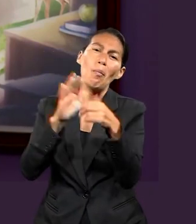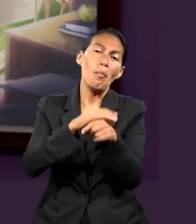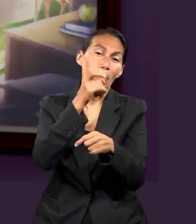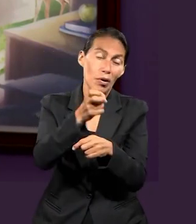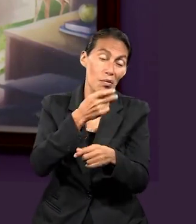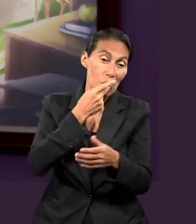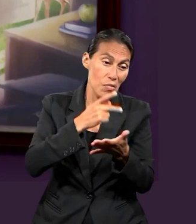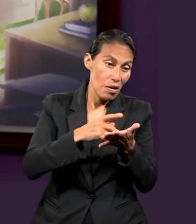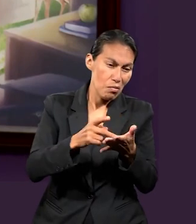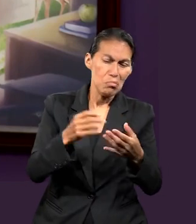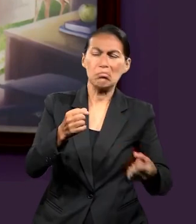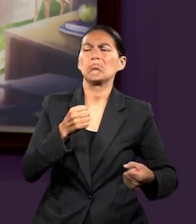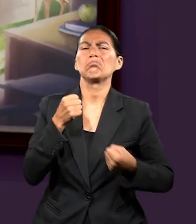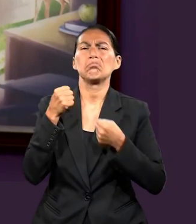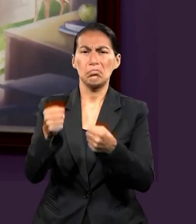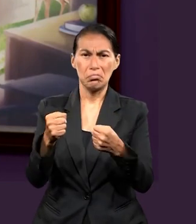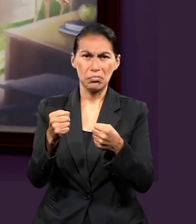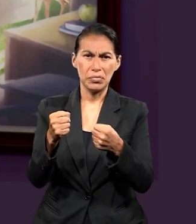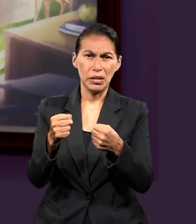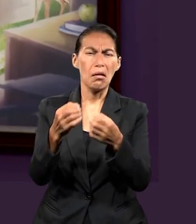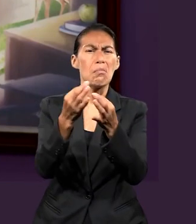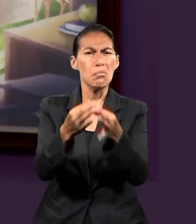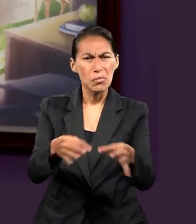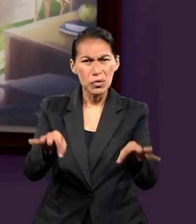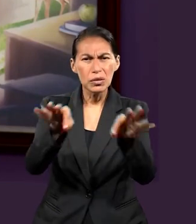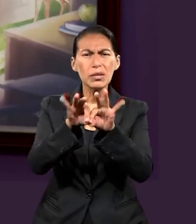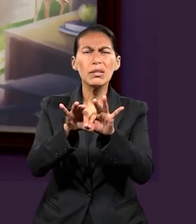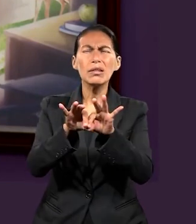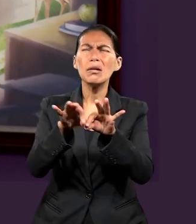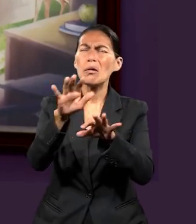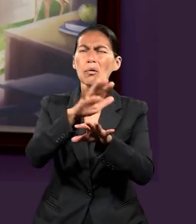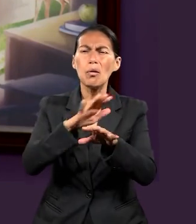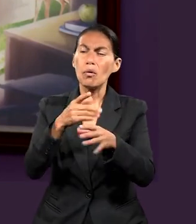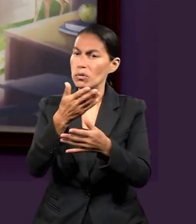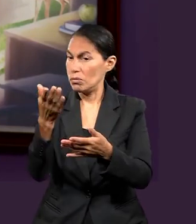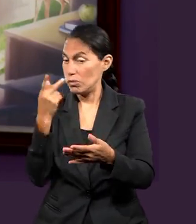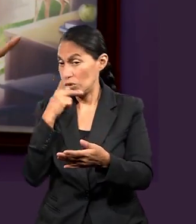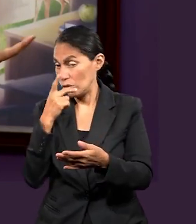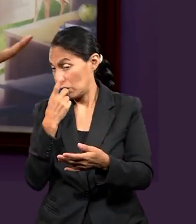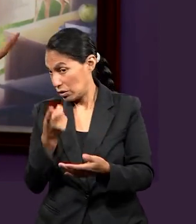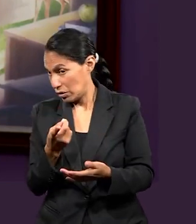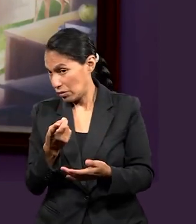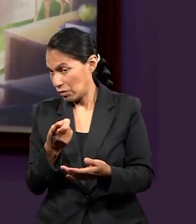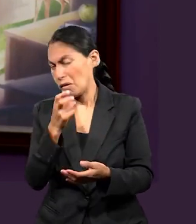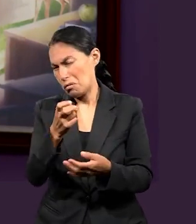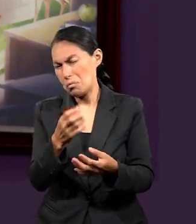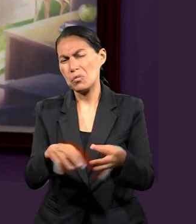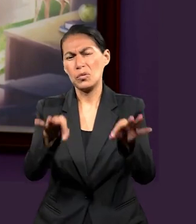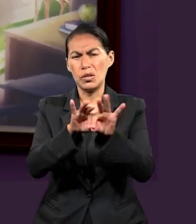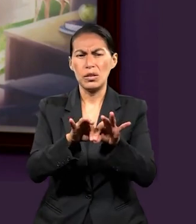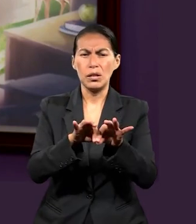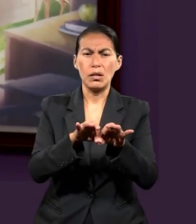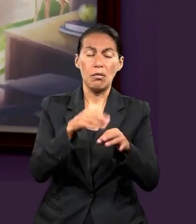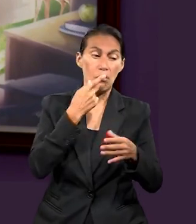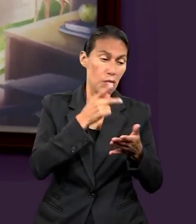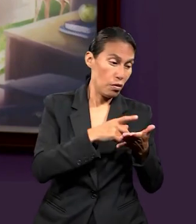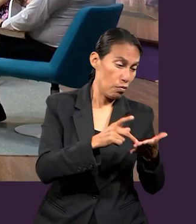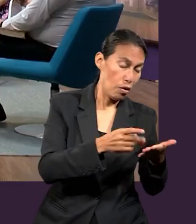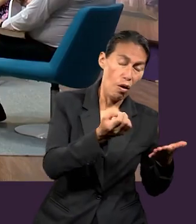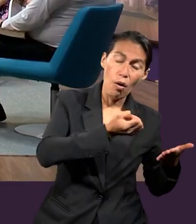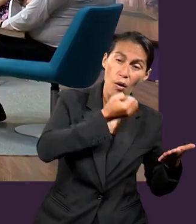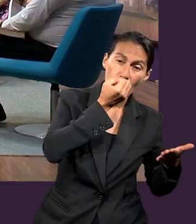consuelo. Y yo creo que por eso Pablo tenía esa certeza y por eso para él fue muy importante este proceso que usted dice, Pastor, porque